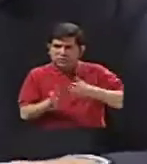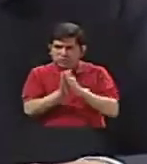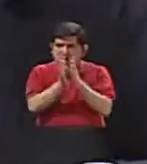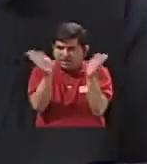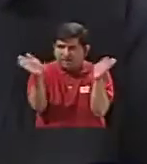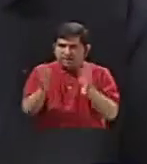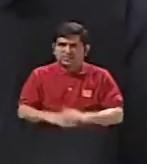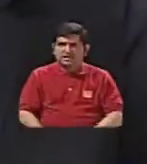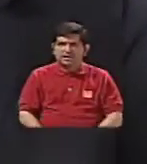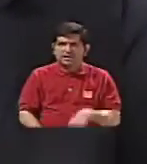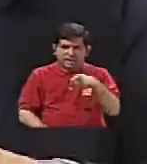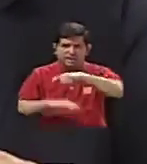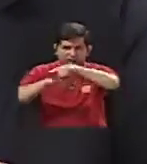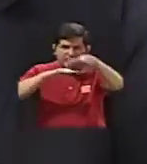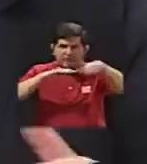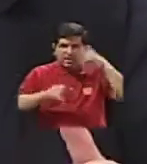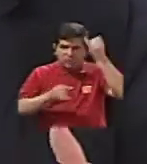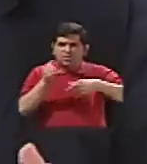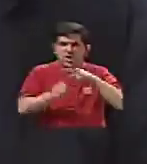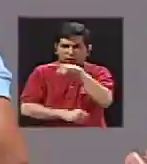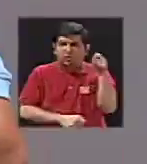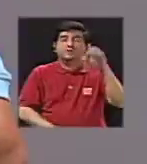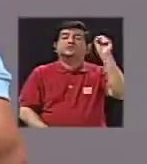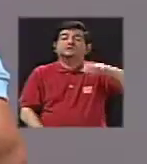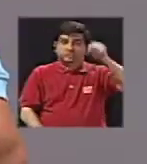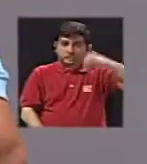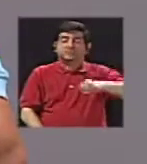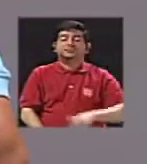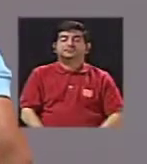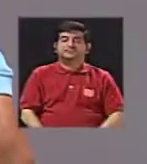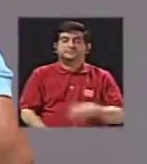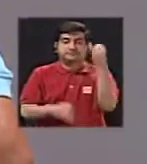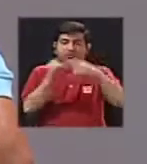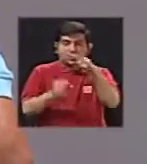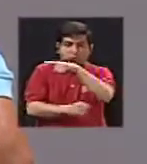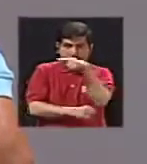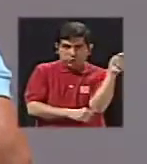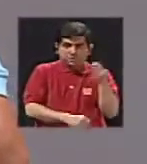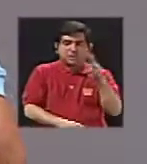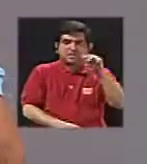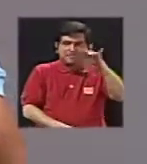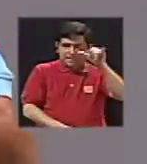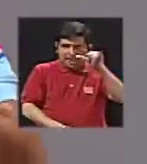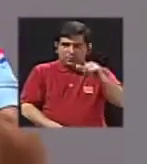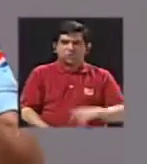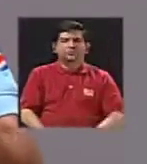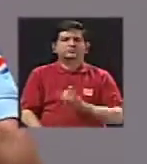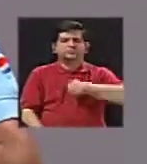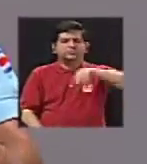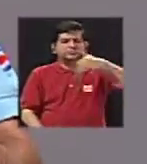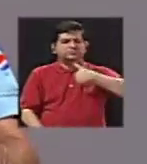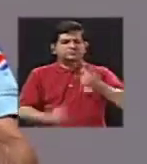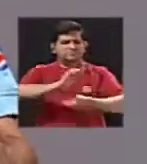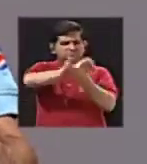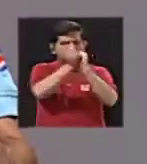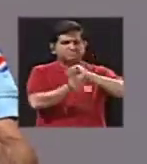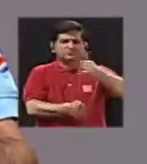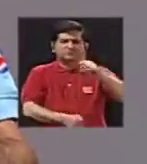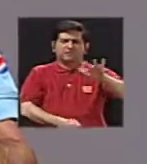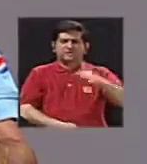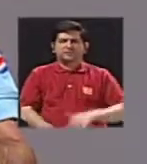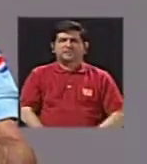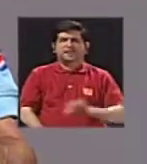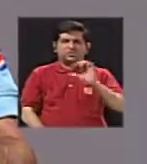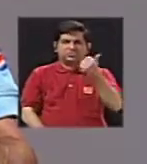de la laguna en los últimos meses? Sí, en el último mes de mayo, pues, hemos tenido un cambio de más o menos 10